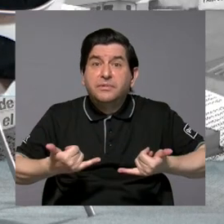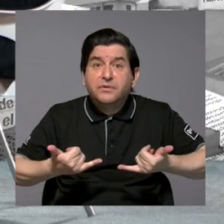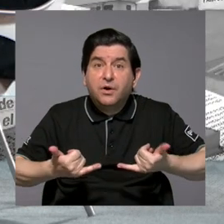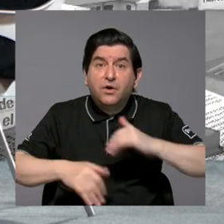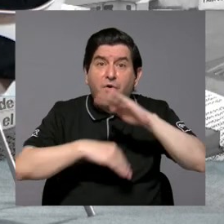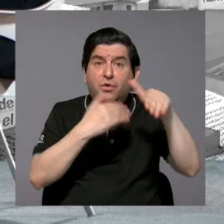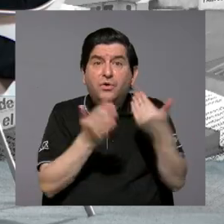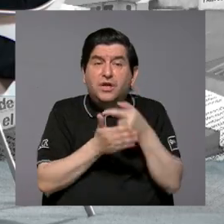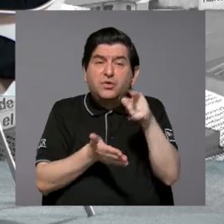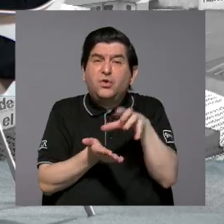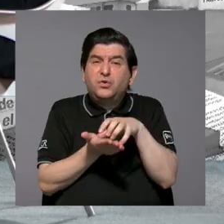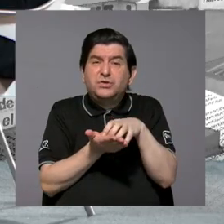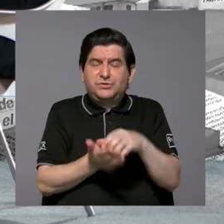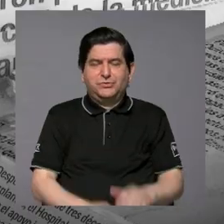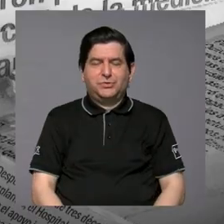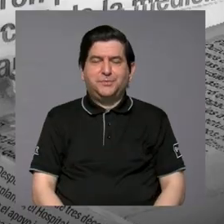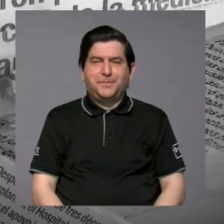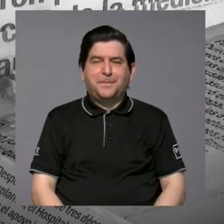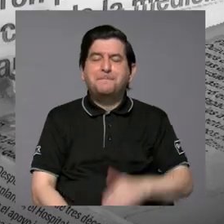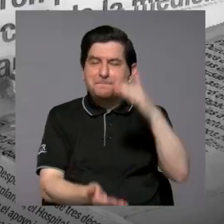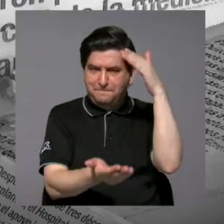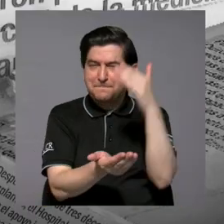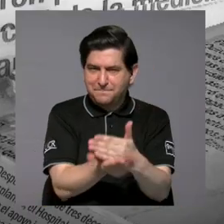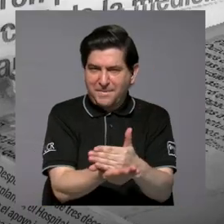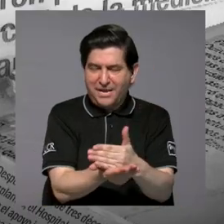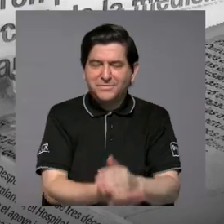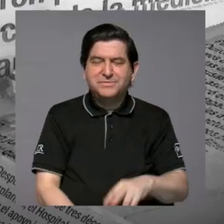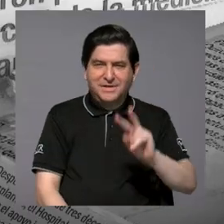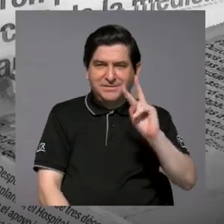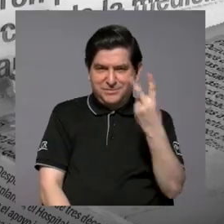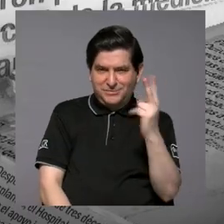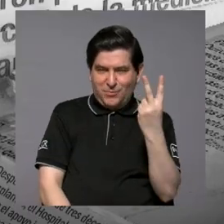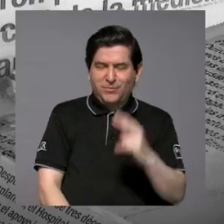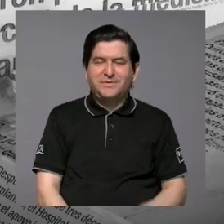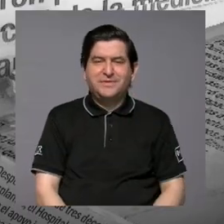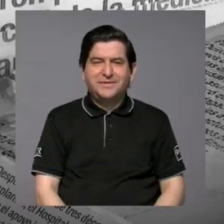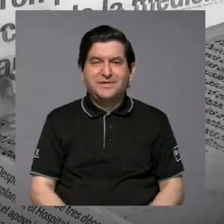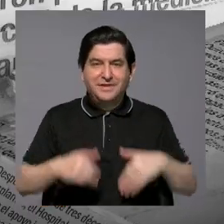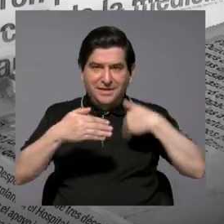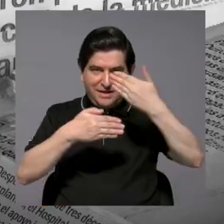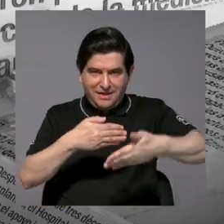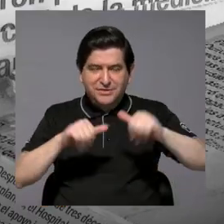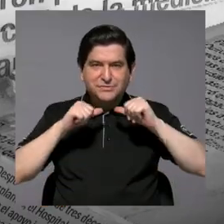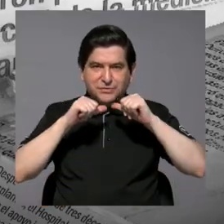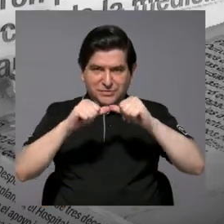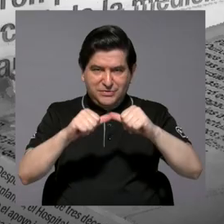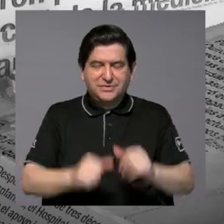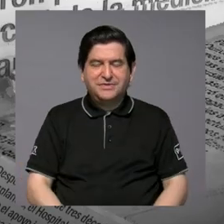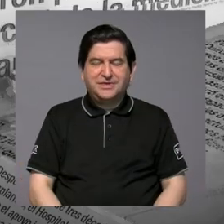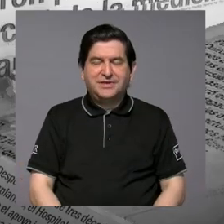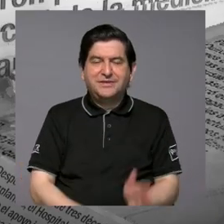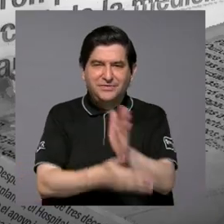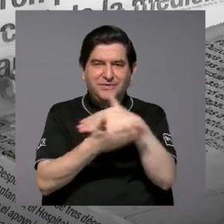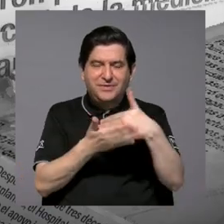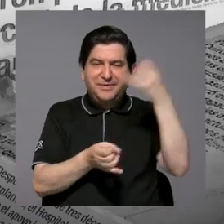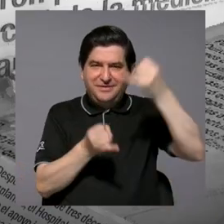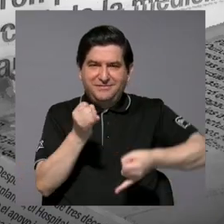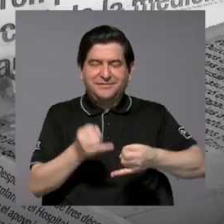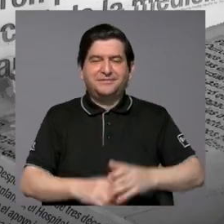todo eso está cuestionado. Vamos a hacer una pausa, una segunda pausa, y enseguida estamos con el siguiente bloque.